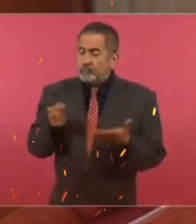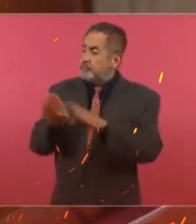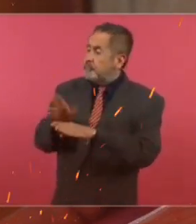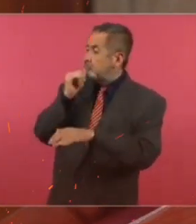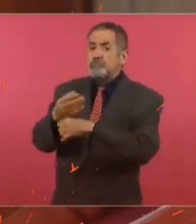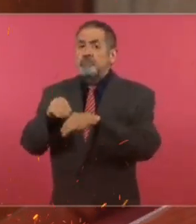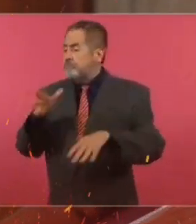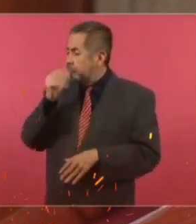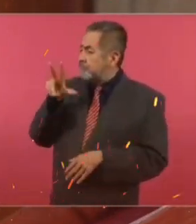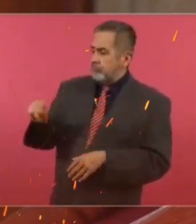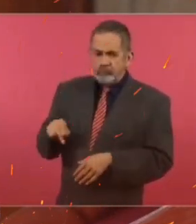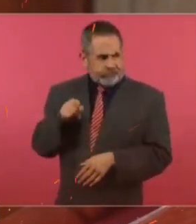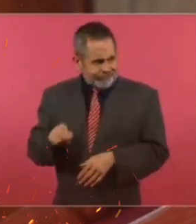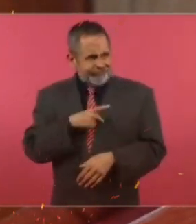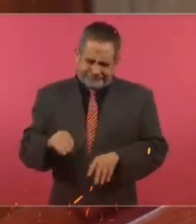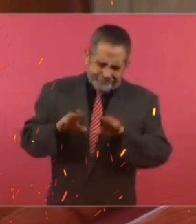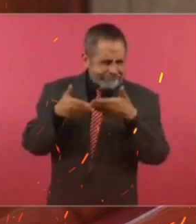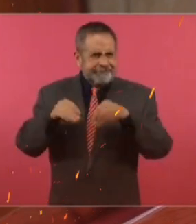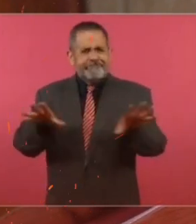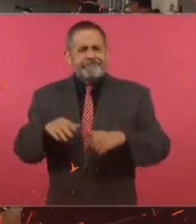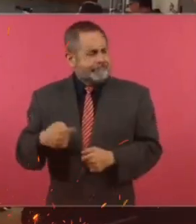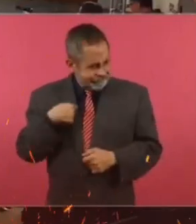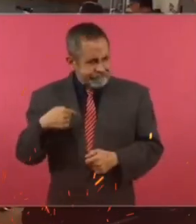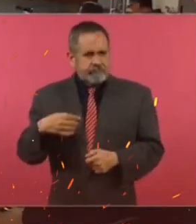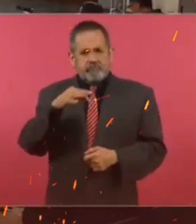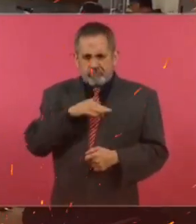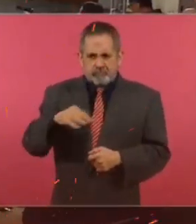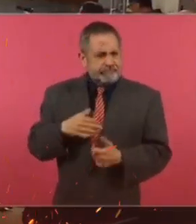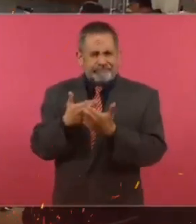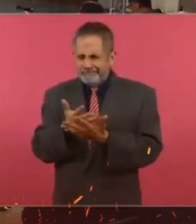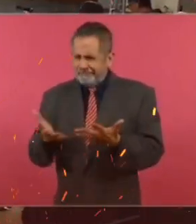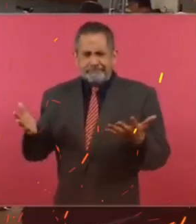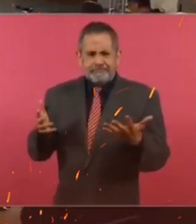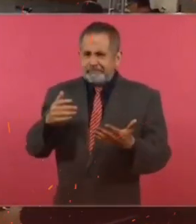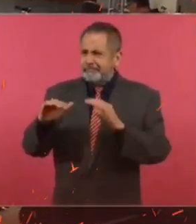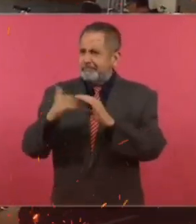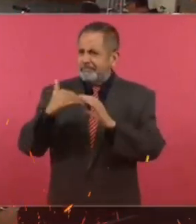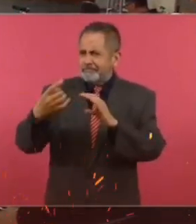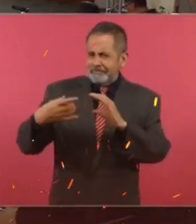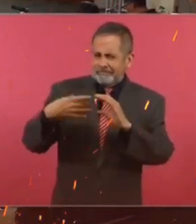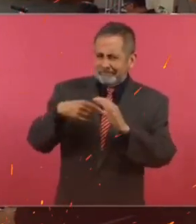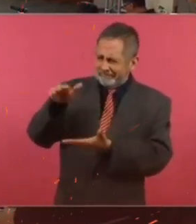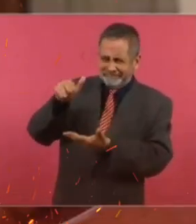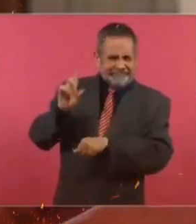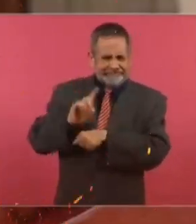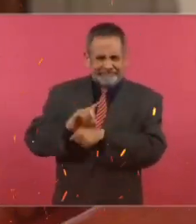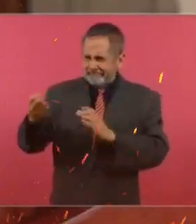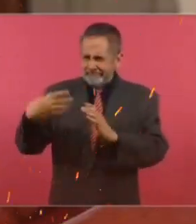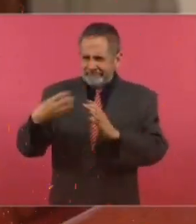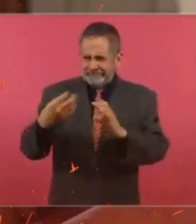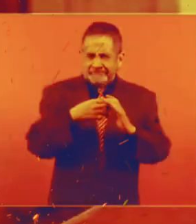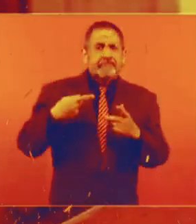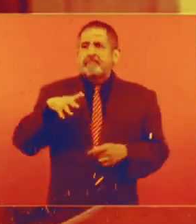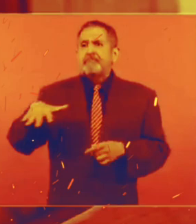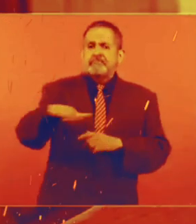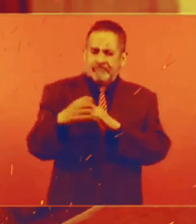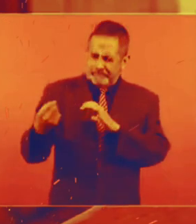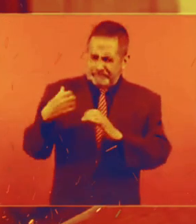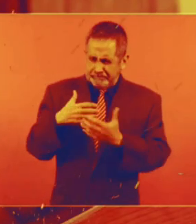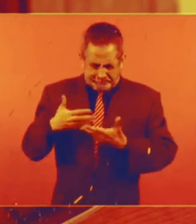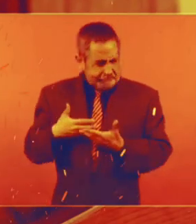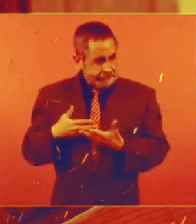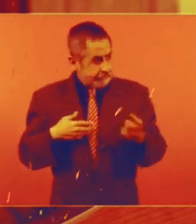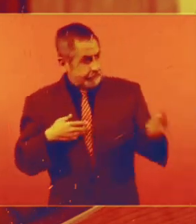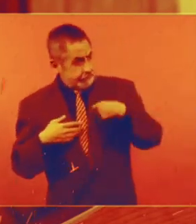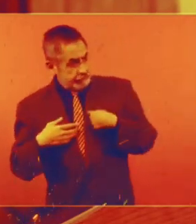información que debe ser pública y que obtuve como parte del enorme acervo de mensajes y documentos que recibo diariamente de la ciudadanía. Me